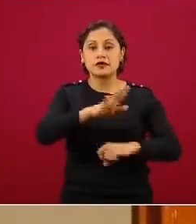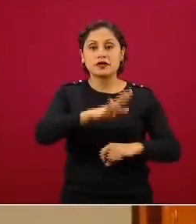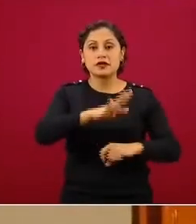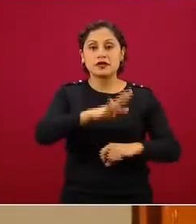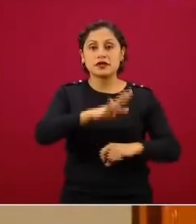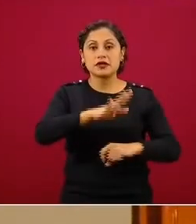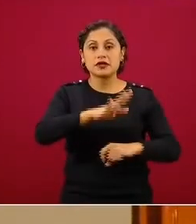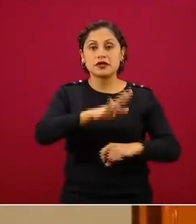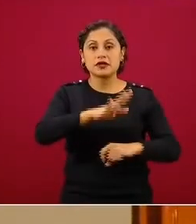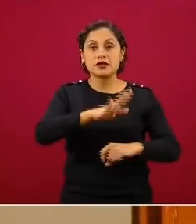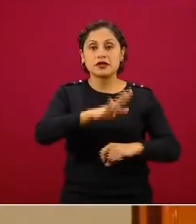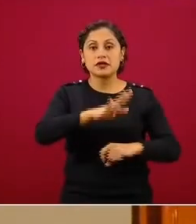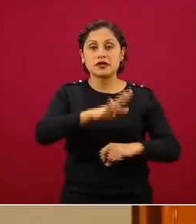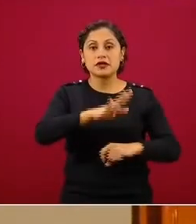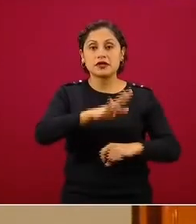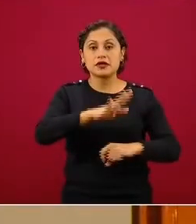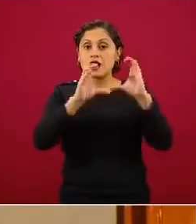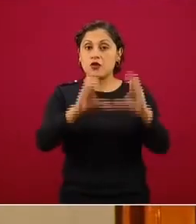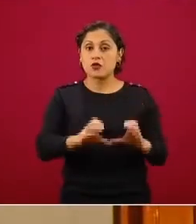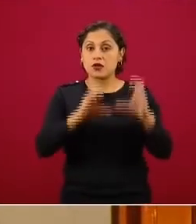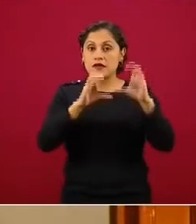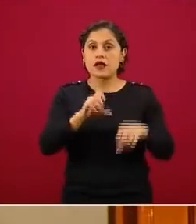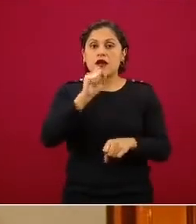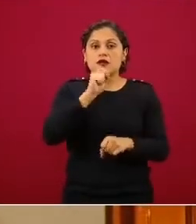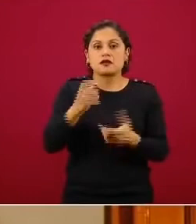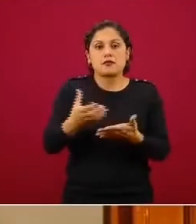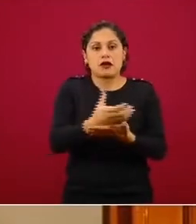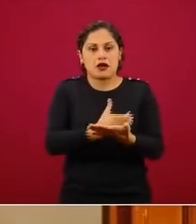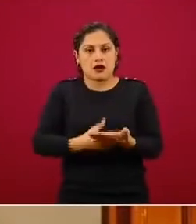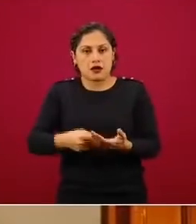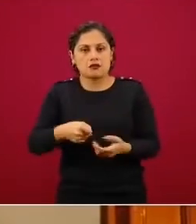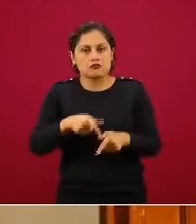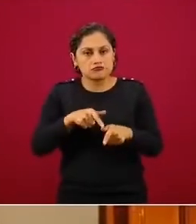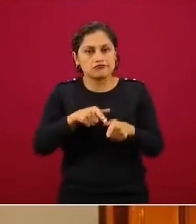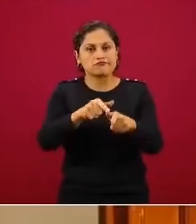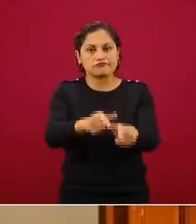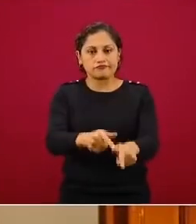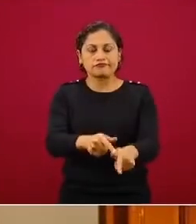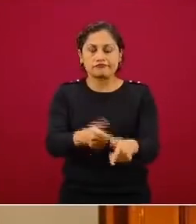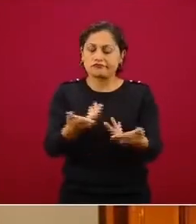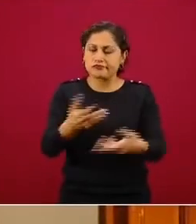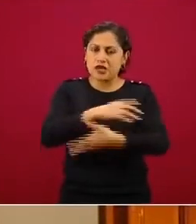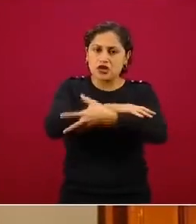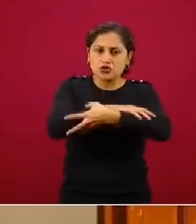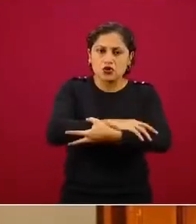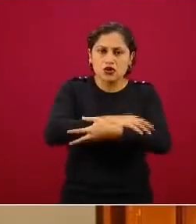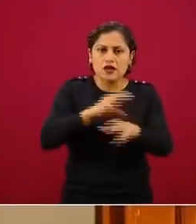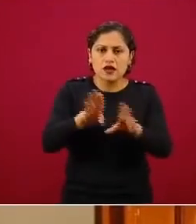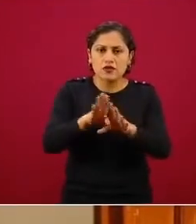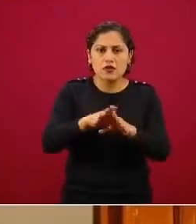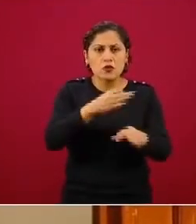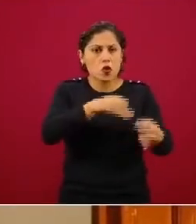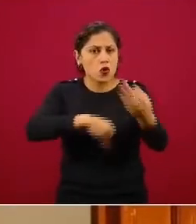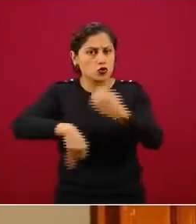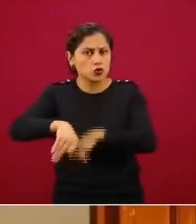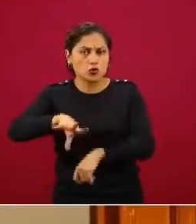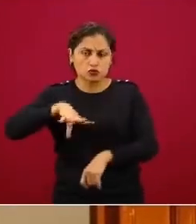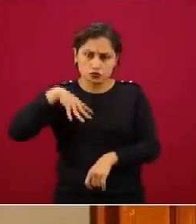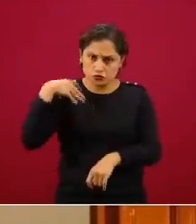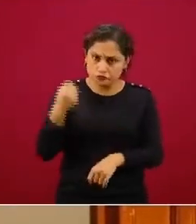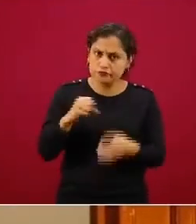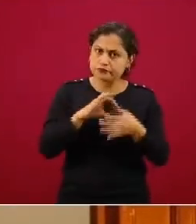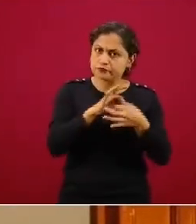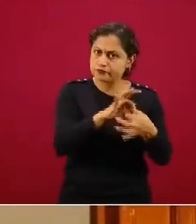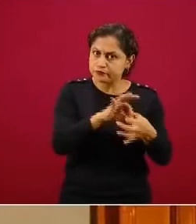su bienestar vinculado a sus ingresos. Y solidaria porque todos tenemos que poner de esto, hay un ánimo de corresponsabilidad.